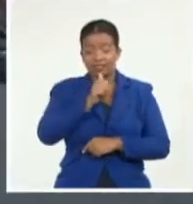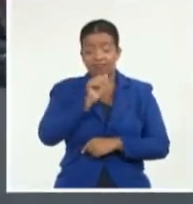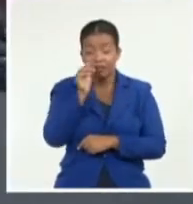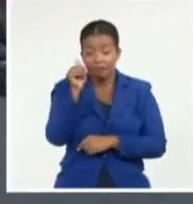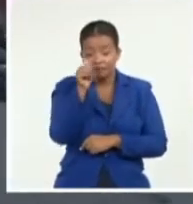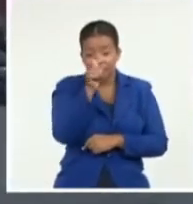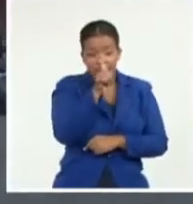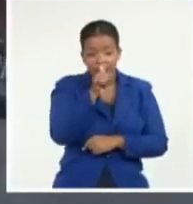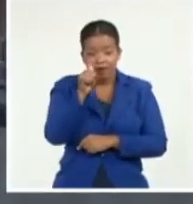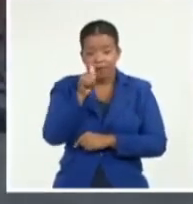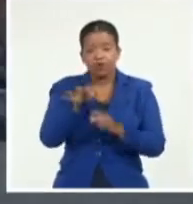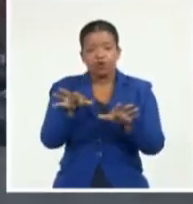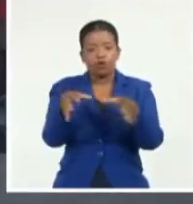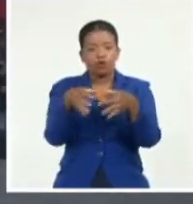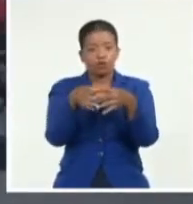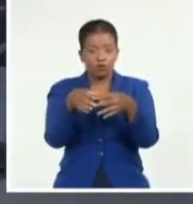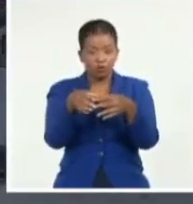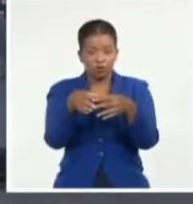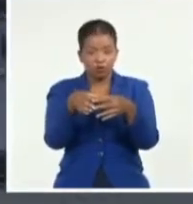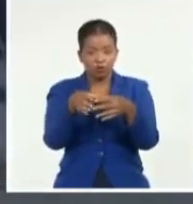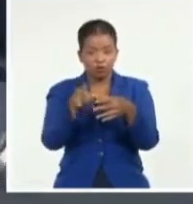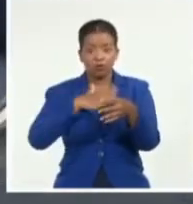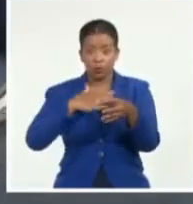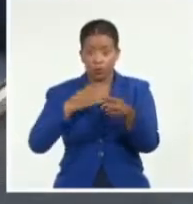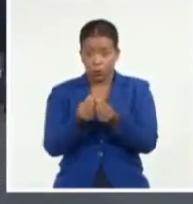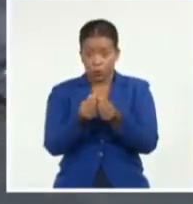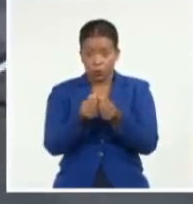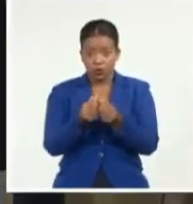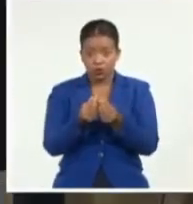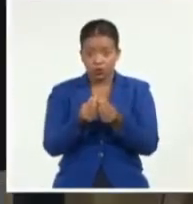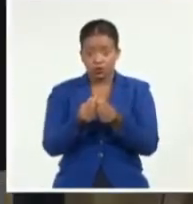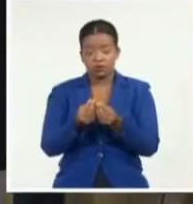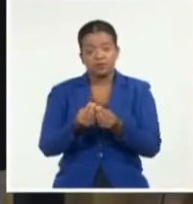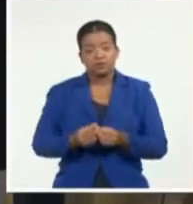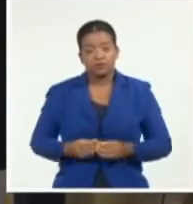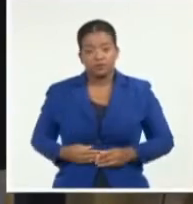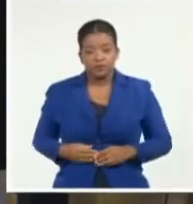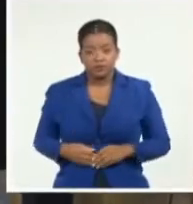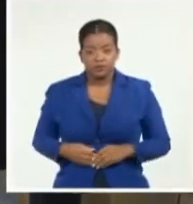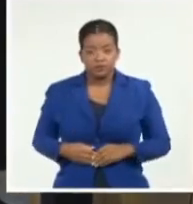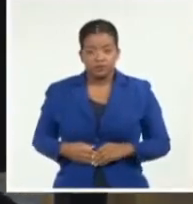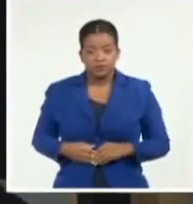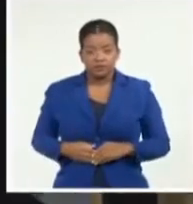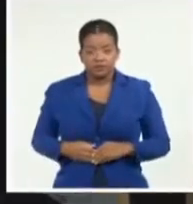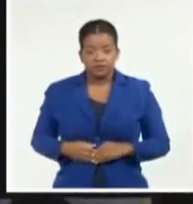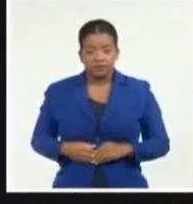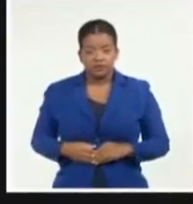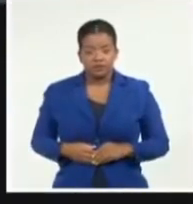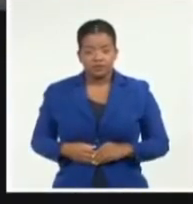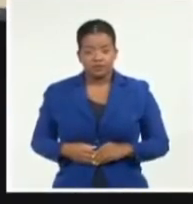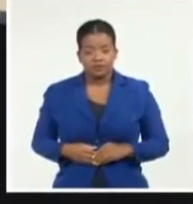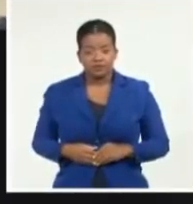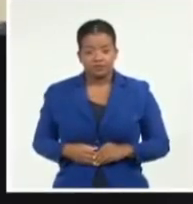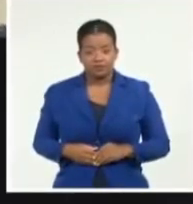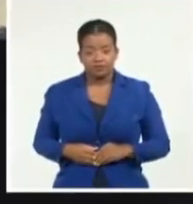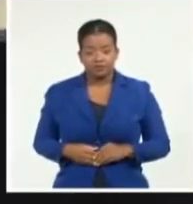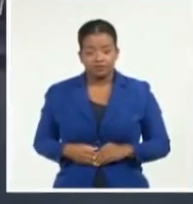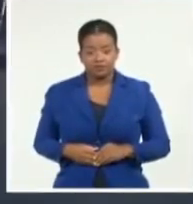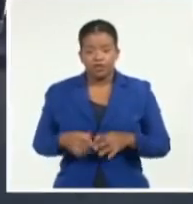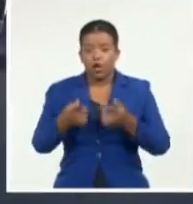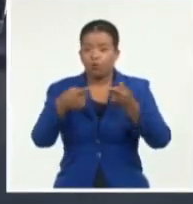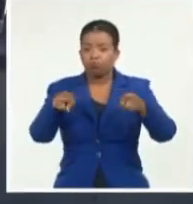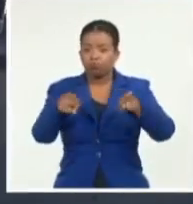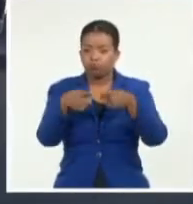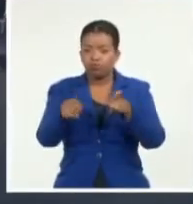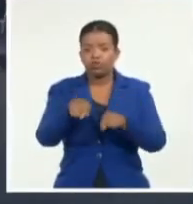y todo el equipo que me acompañó de producciones Colibrí, junto a mi productor Aretel Garlobo y los músicos